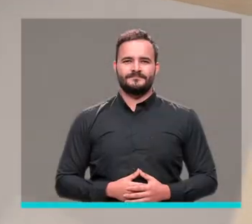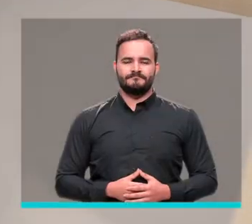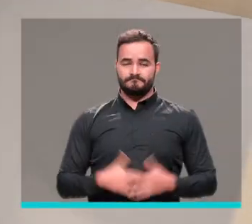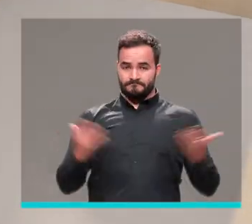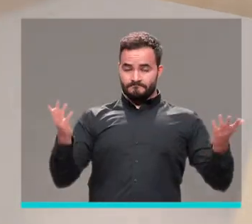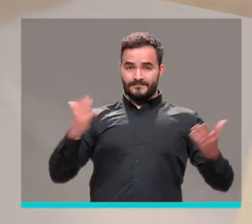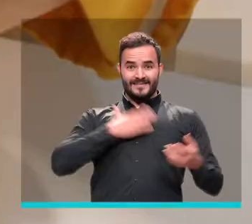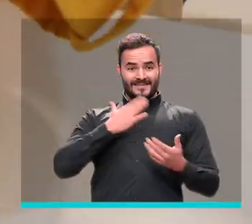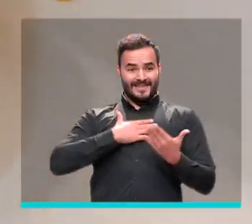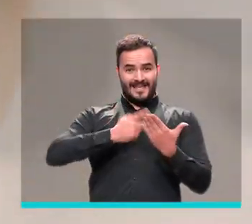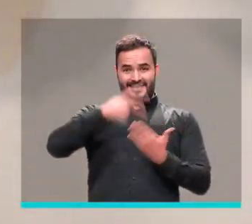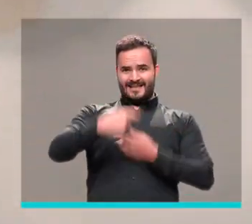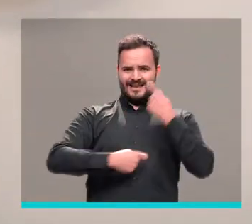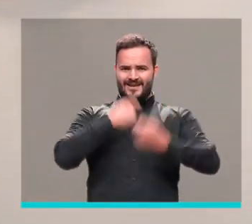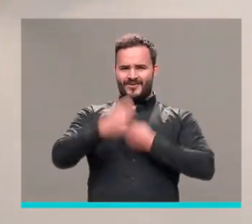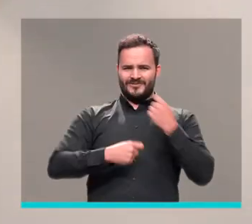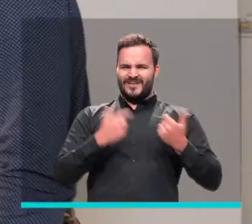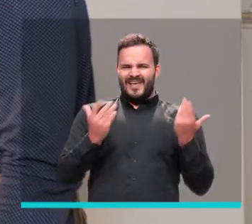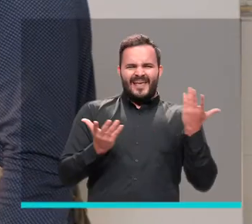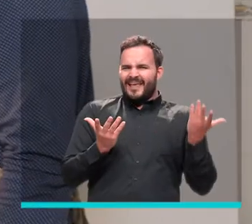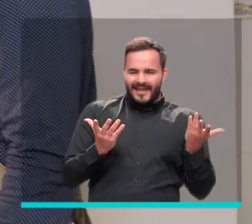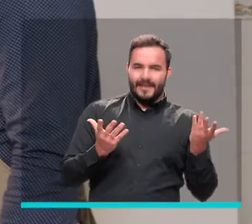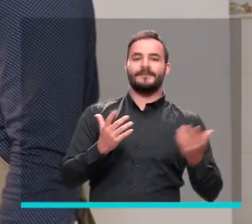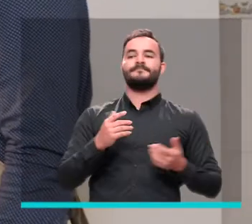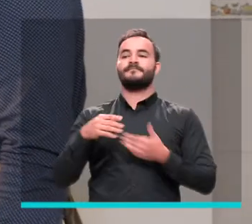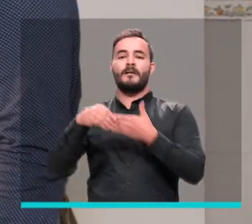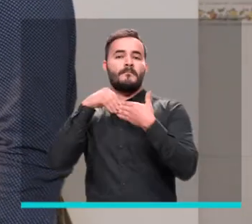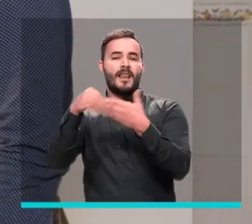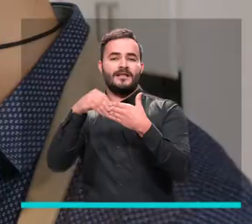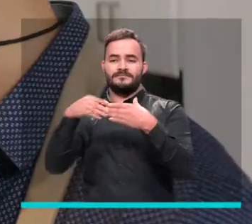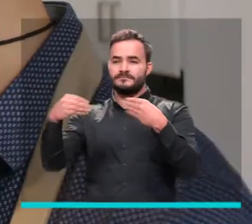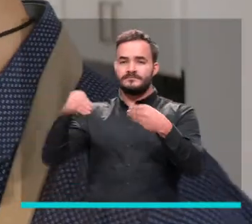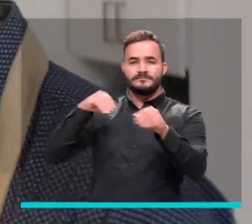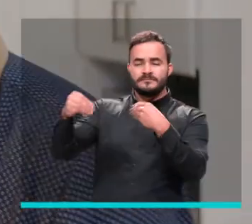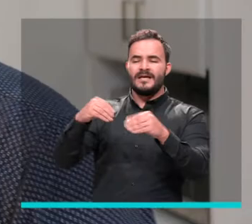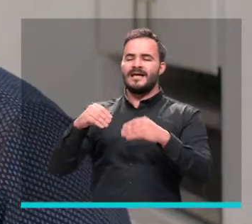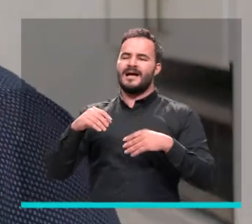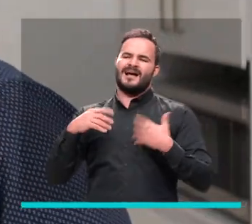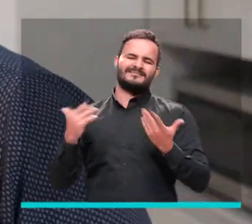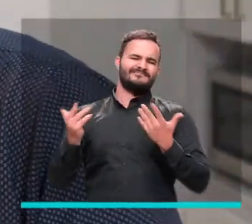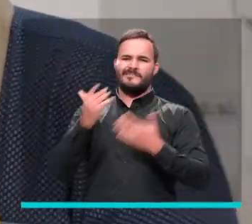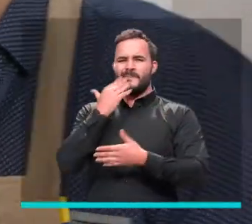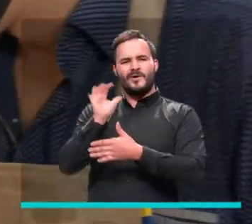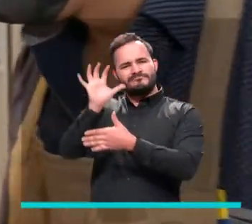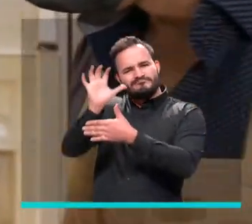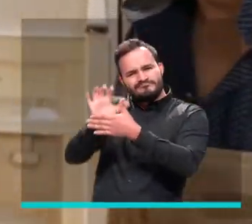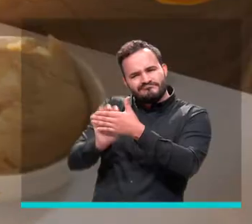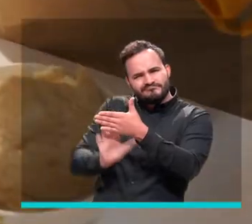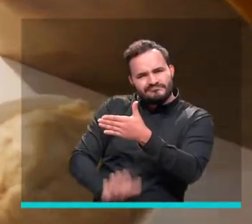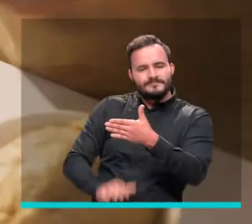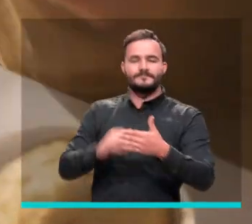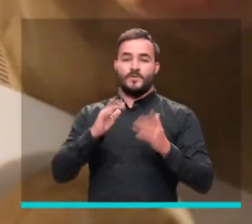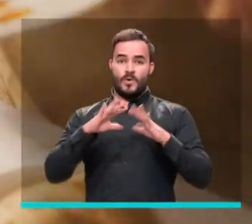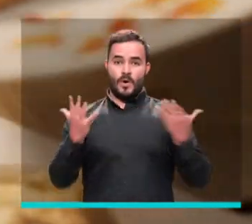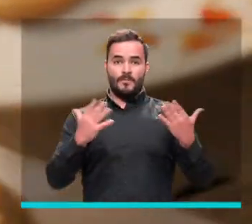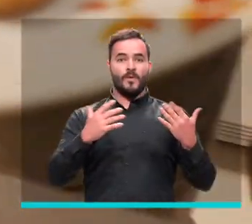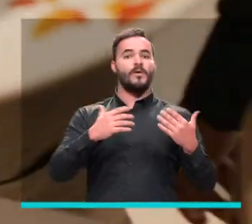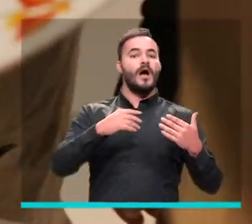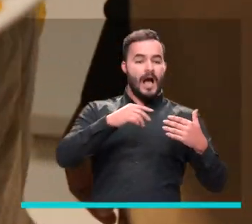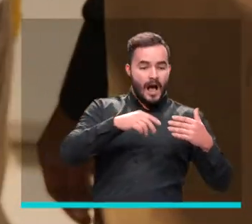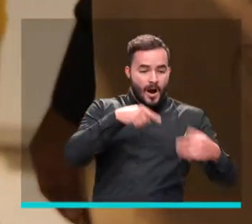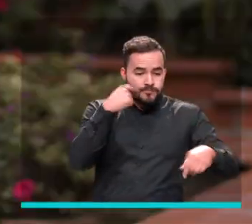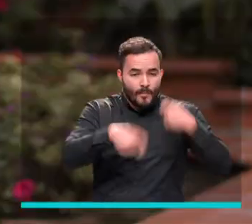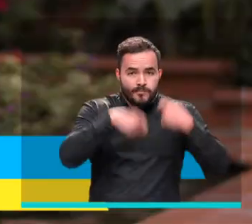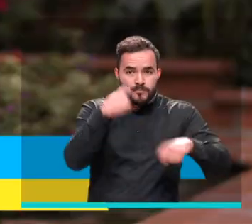Crunches es un emprendimiento que busca reducir el uso del plástico a través de la implementación y creación de cubiertos y vayas